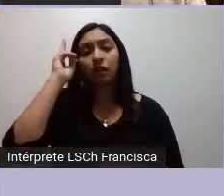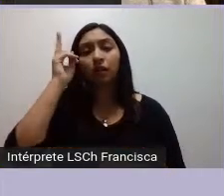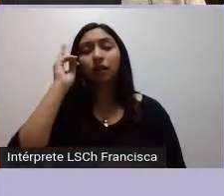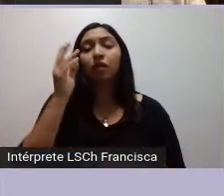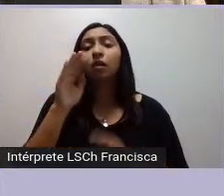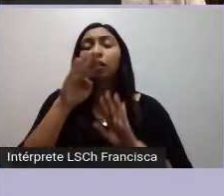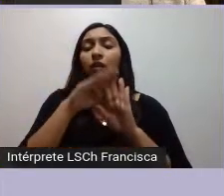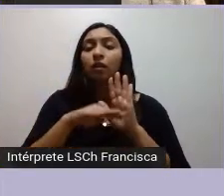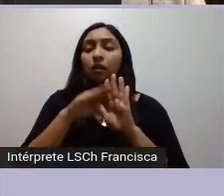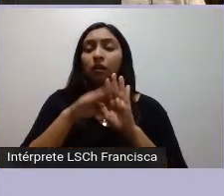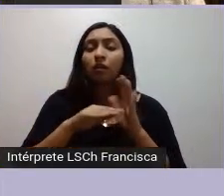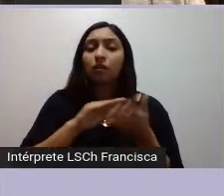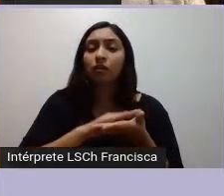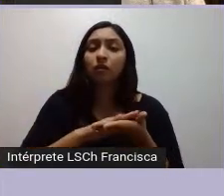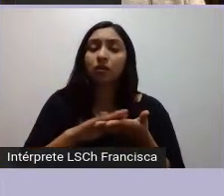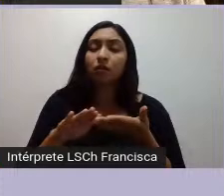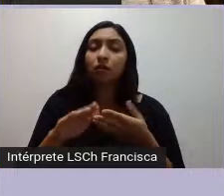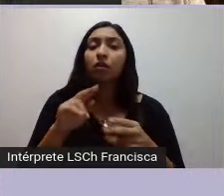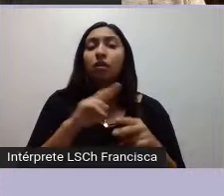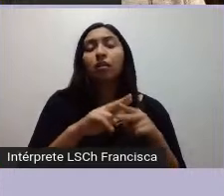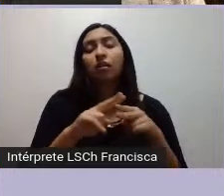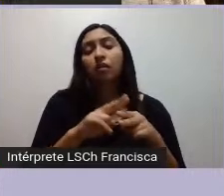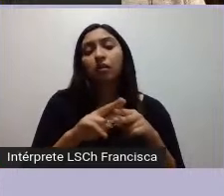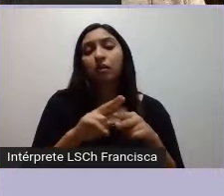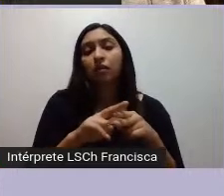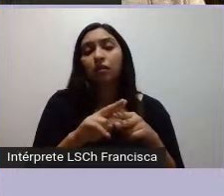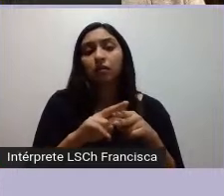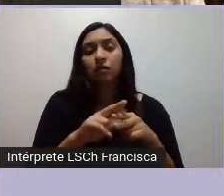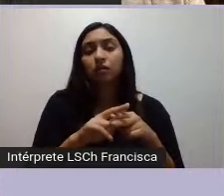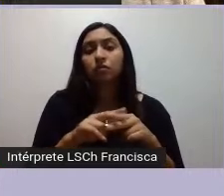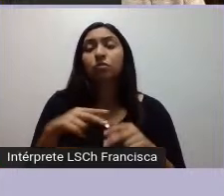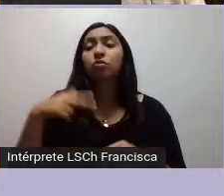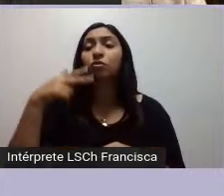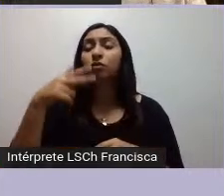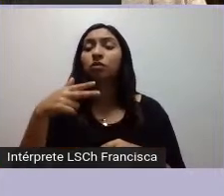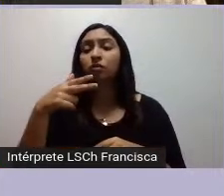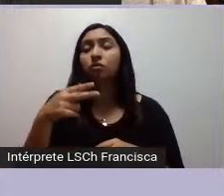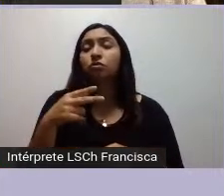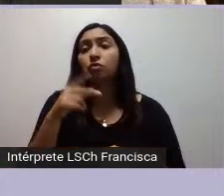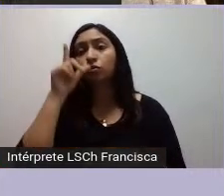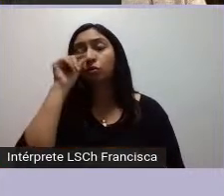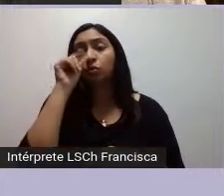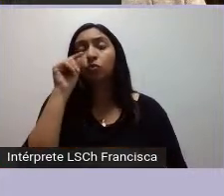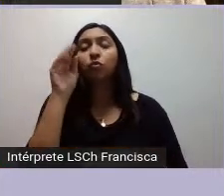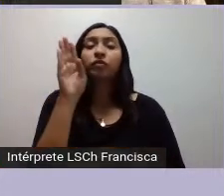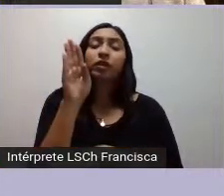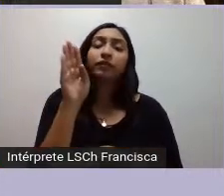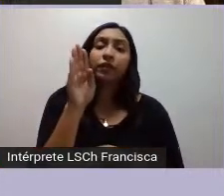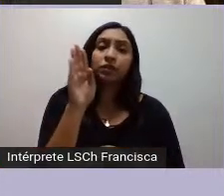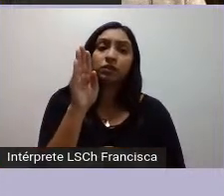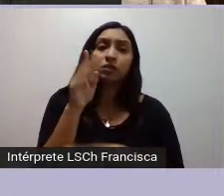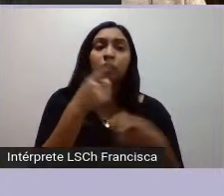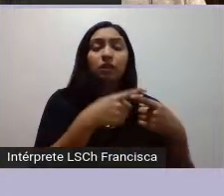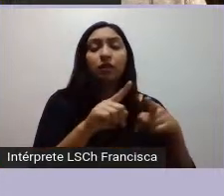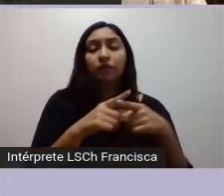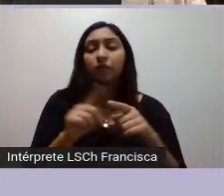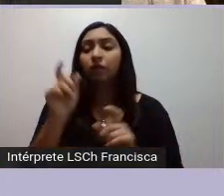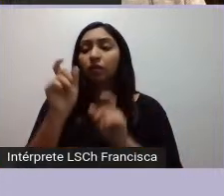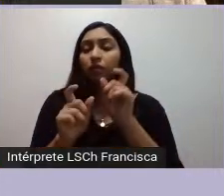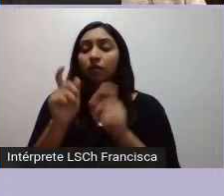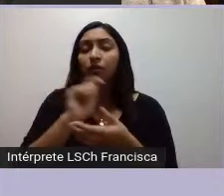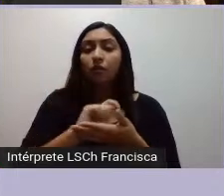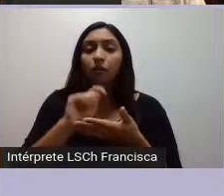hecho al calor del 18 de octubre el 19 de octubre con distintos autores autoras